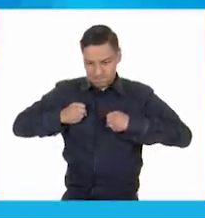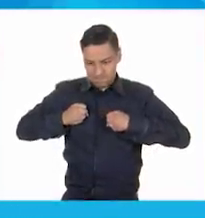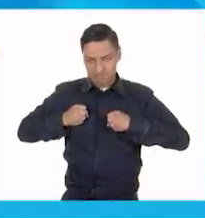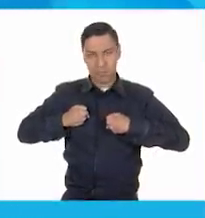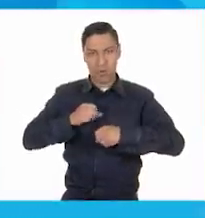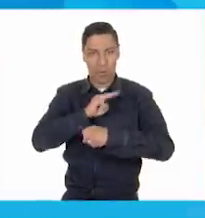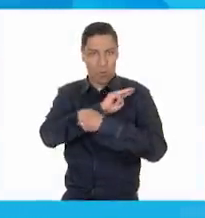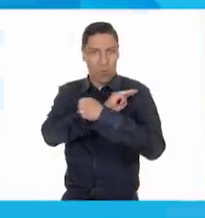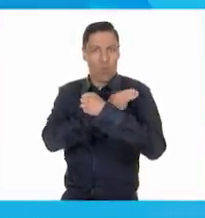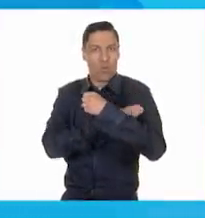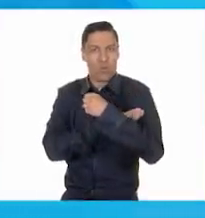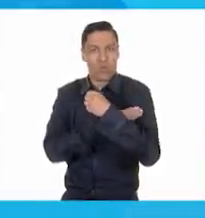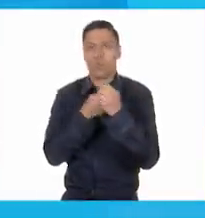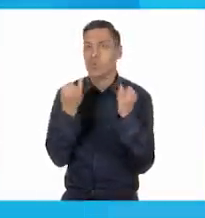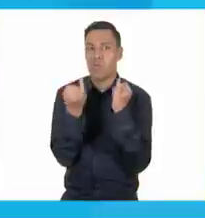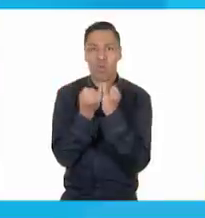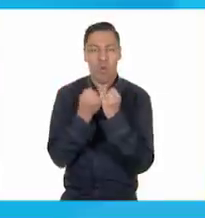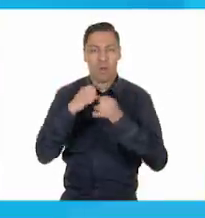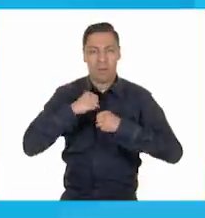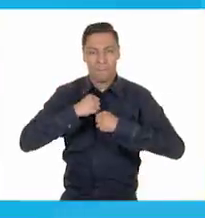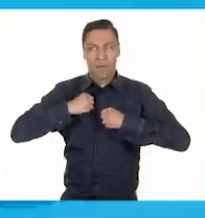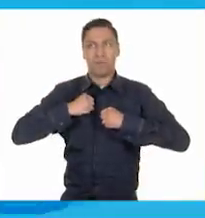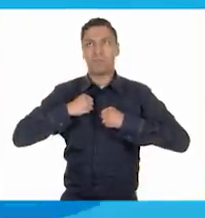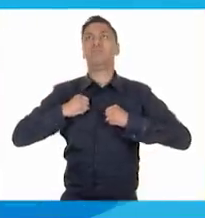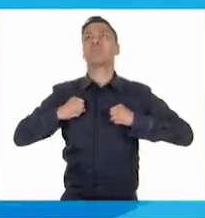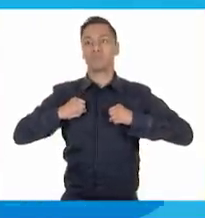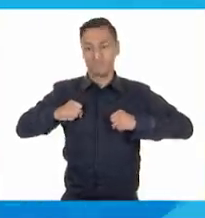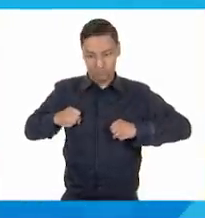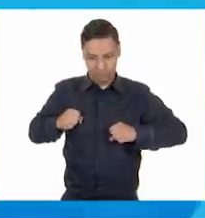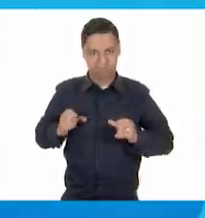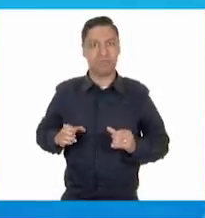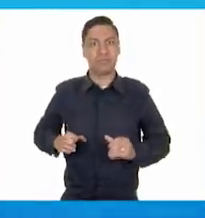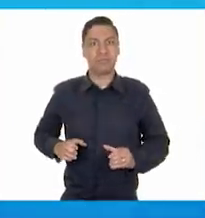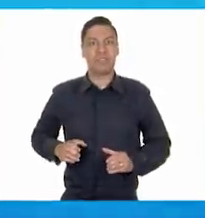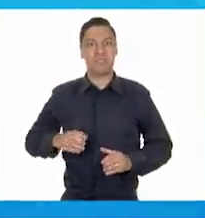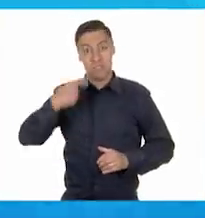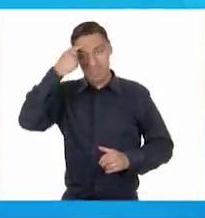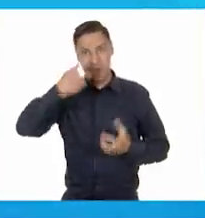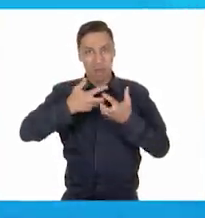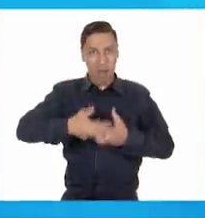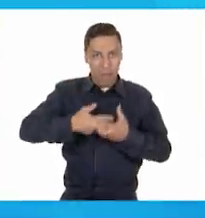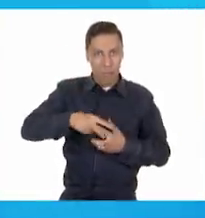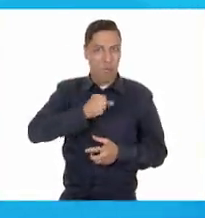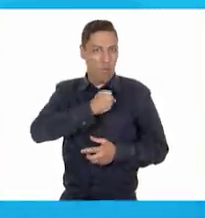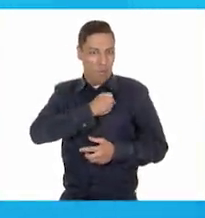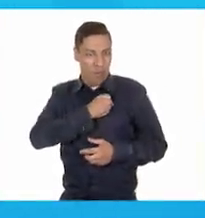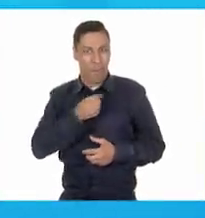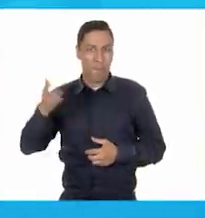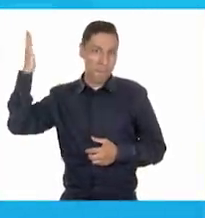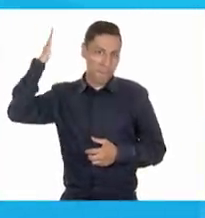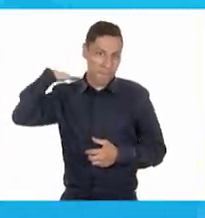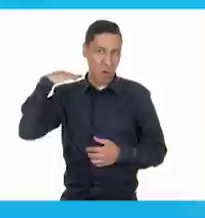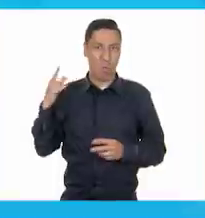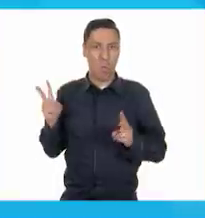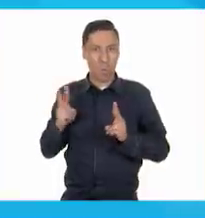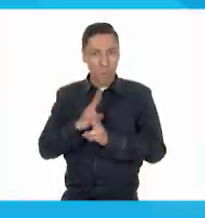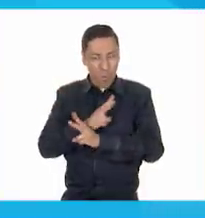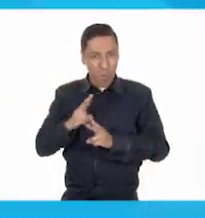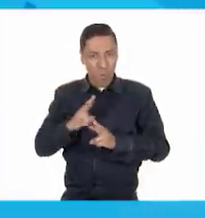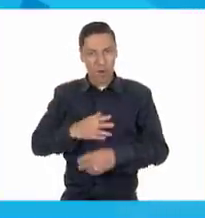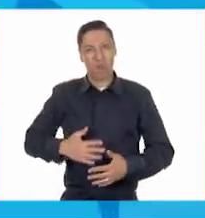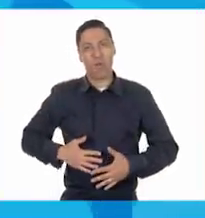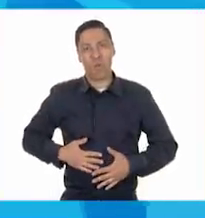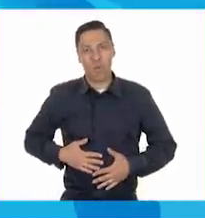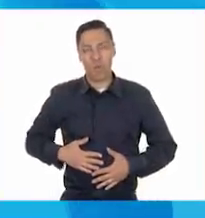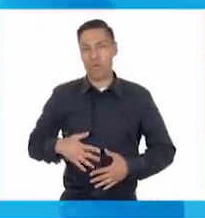músculos también. Y también lo son mi cerebro, mi corazón, mis pulmones, mi estómago